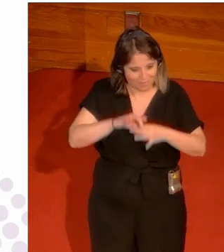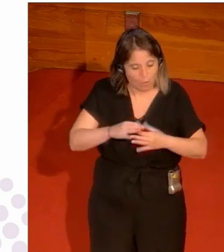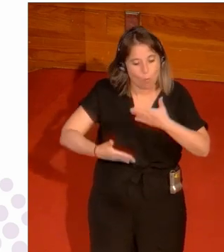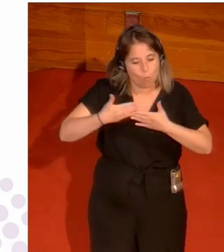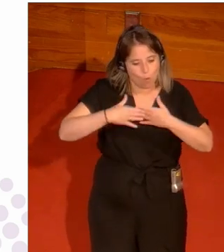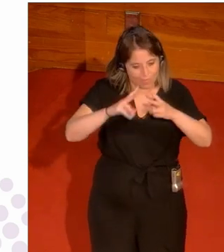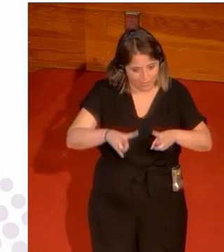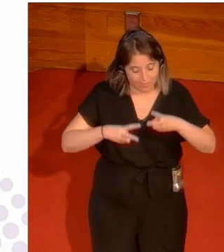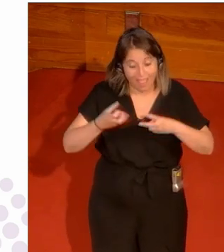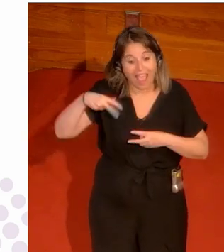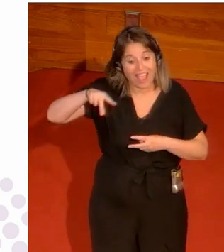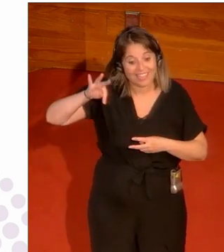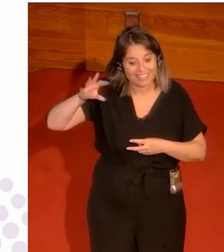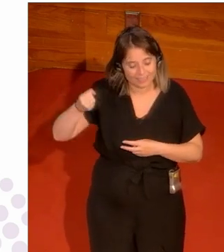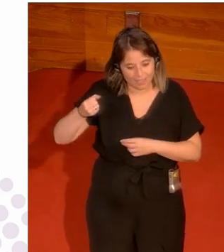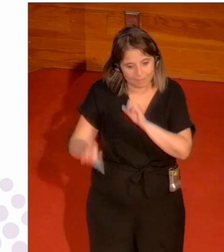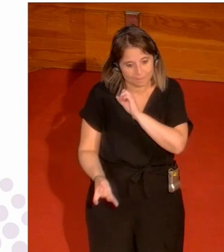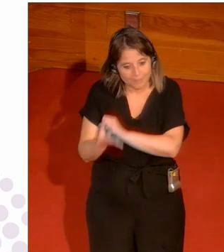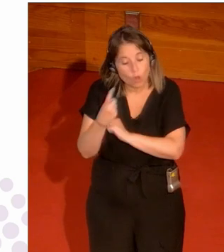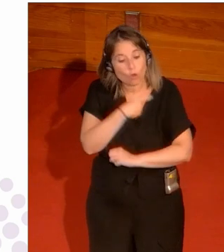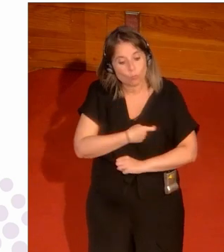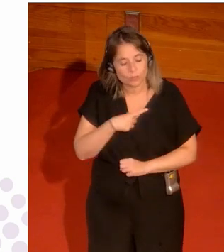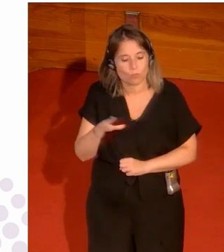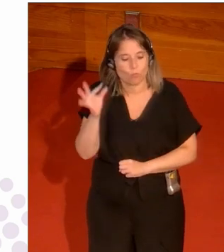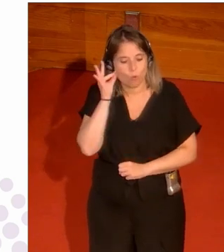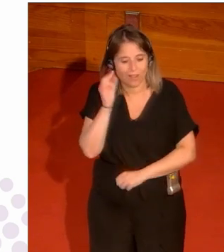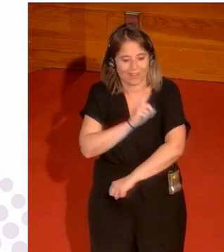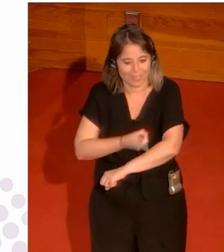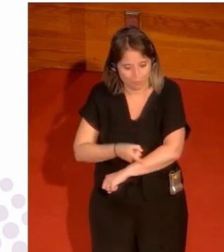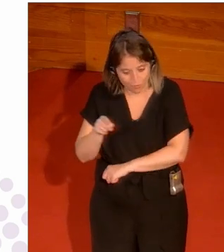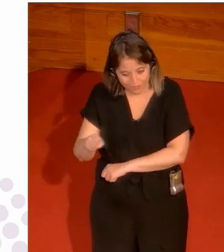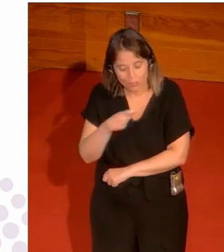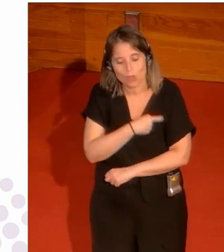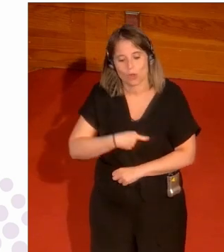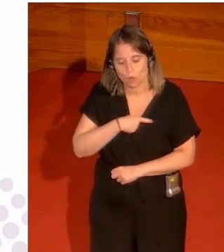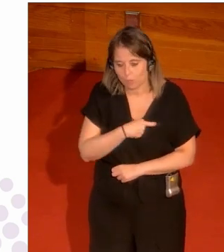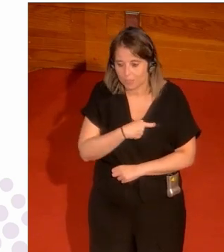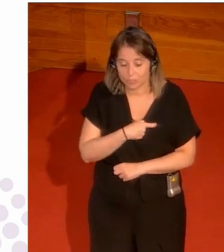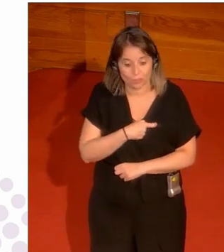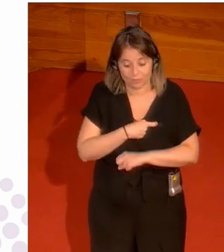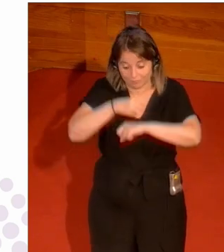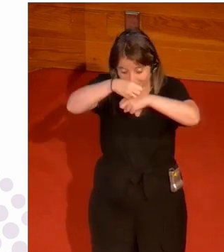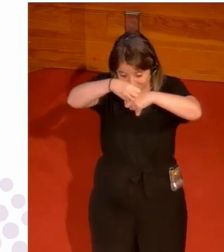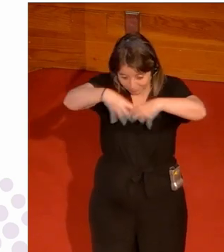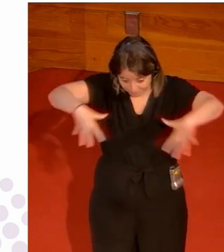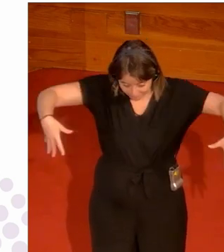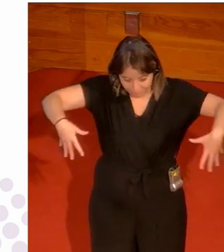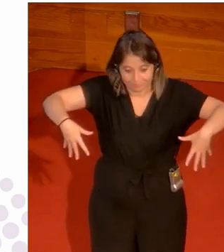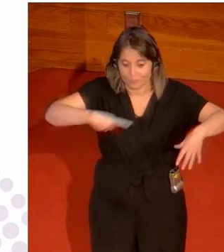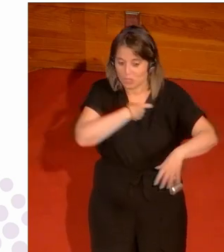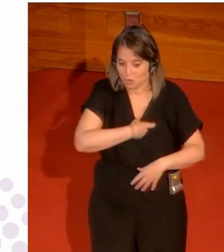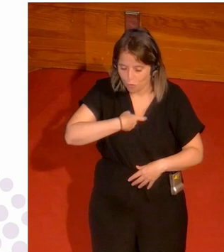modernizar Anita De Fran es la que crea la Comisión de Mujer y Deporte y esa Comisión de Mujer y Deporte esto es como un paraguas del Comité Olímpico